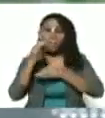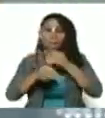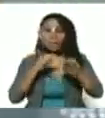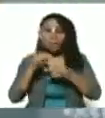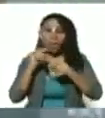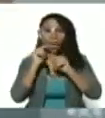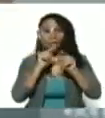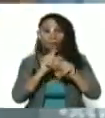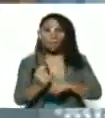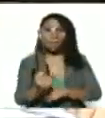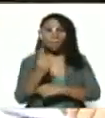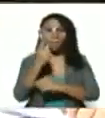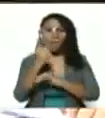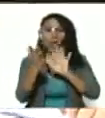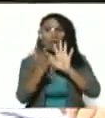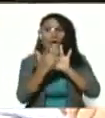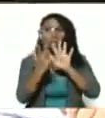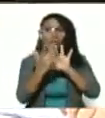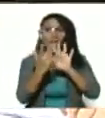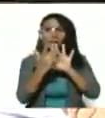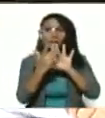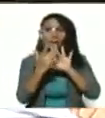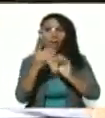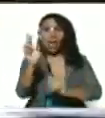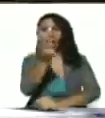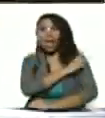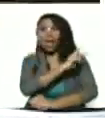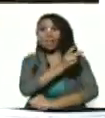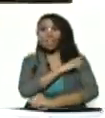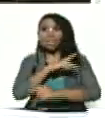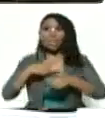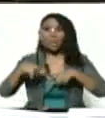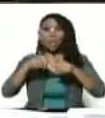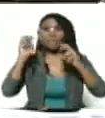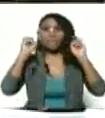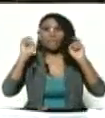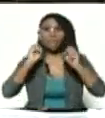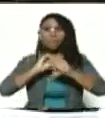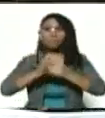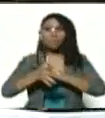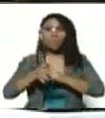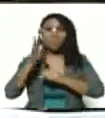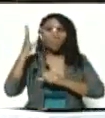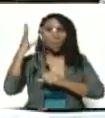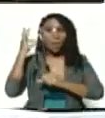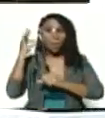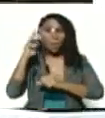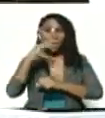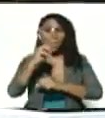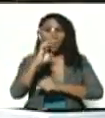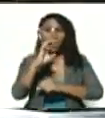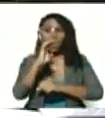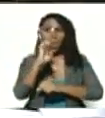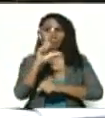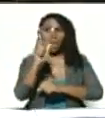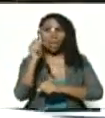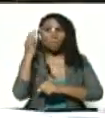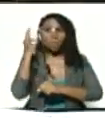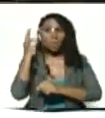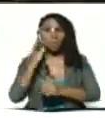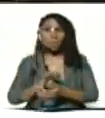a hacer un primer pase a la jefa del área de COVID Caracas doctora Morela Camacho